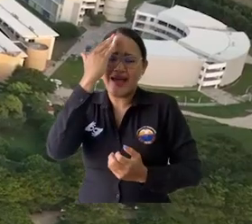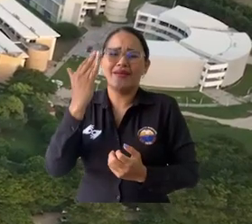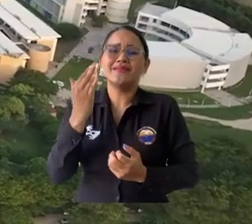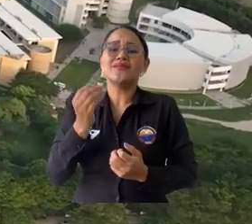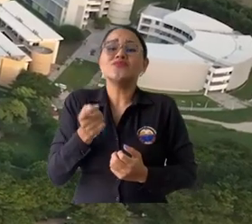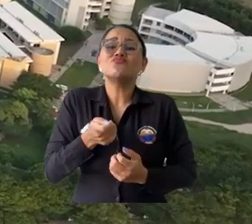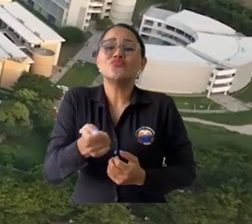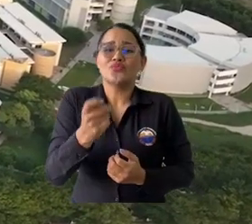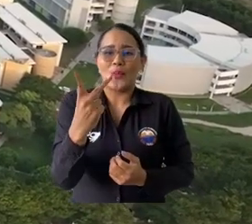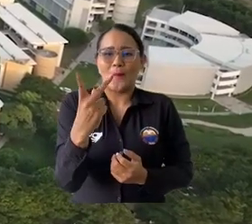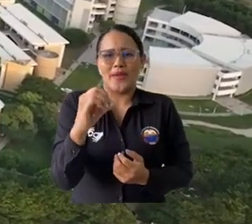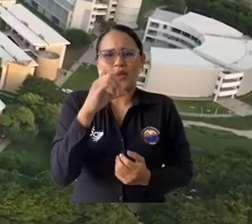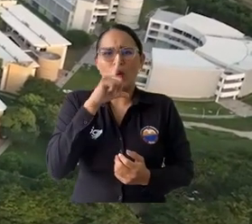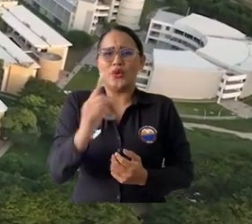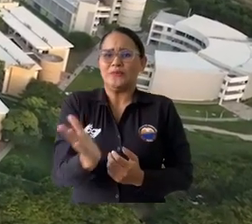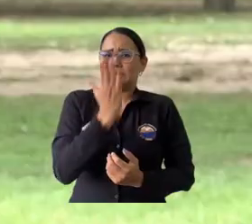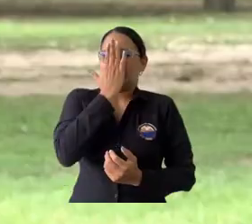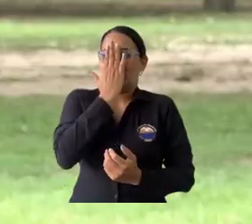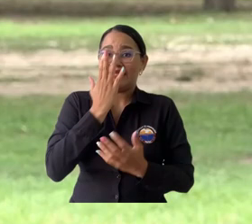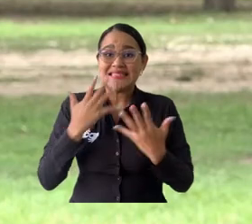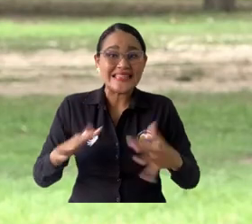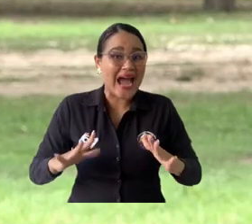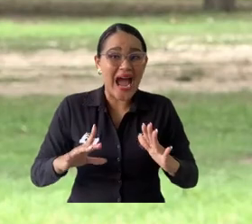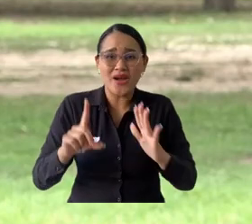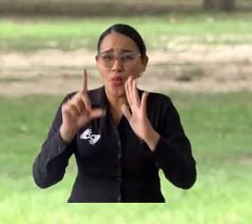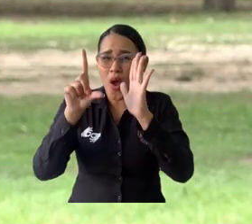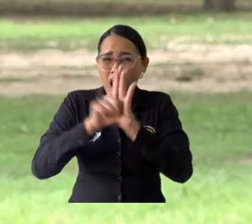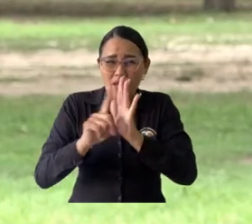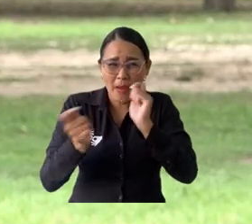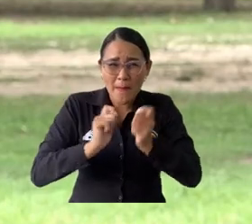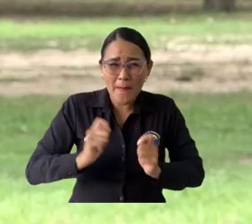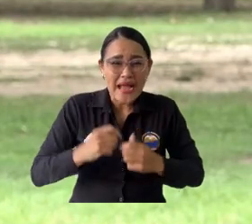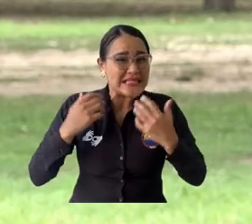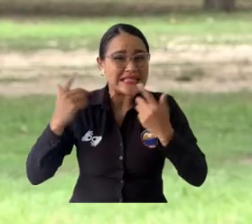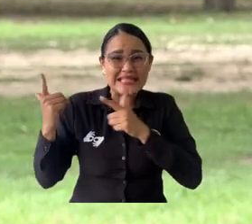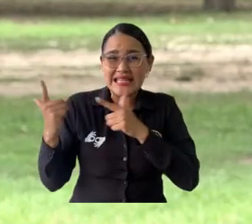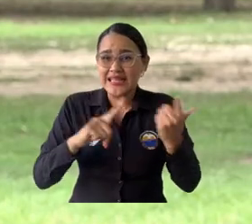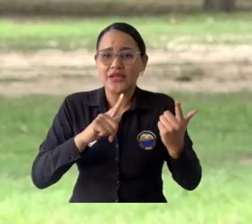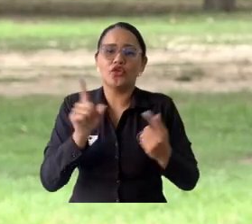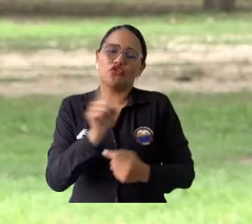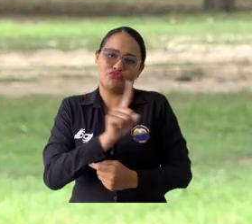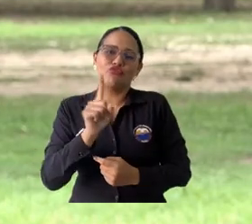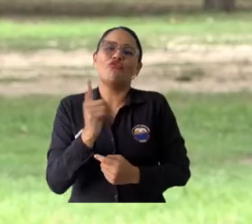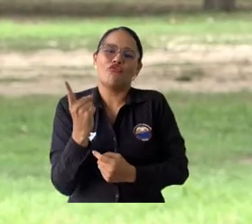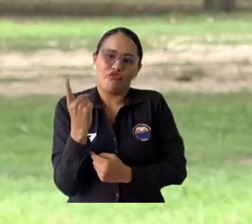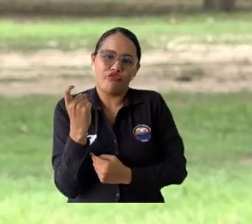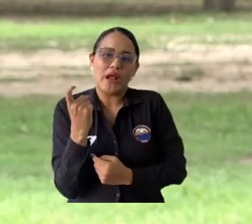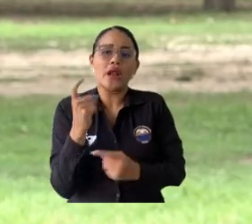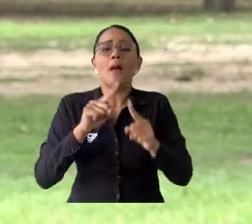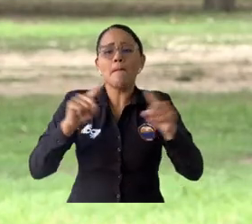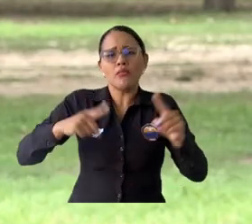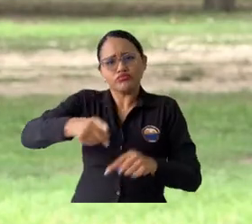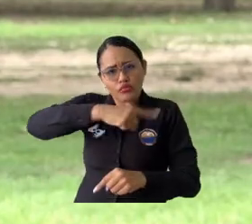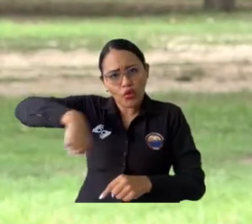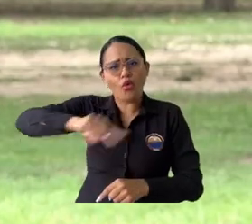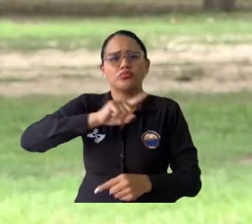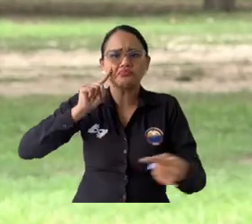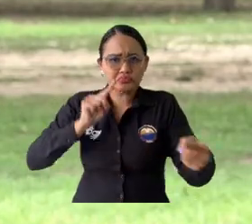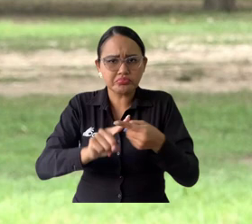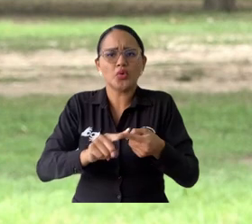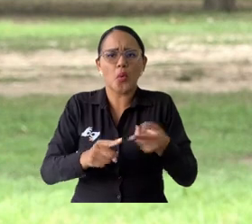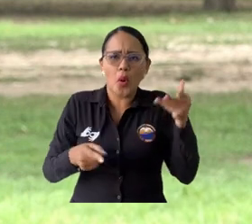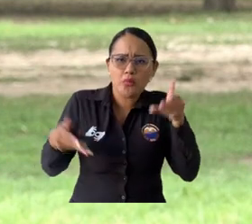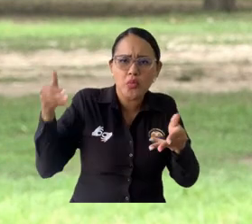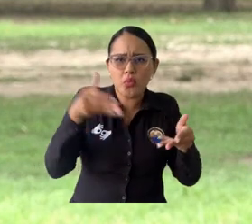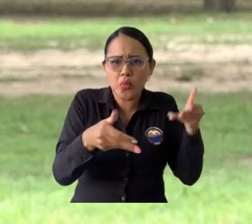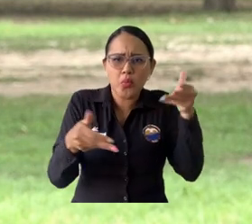encima y todavía no se conoce un texto definitivo. Pero igual nosotros estamos a disposición de seguir acompañando ese proceso, haciendo énfasis sobre todo en lo